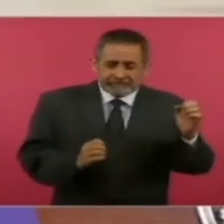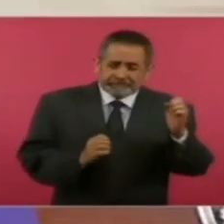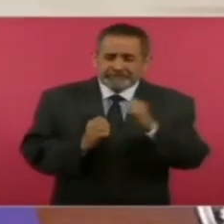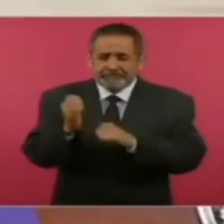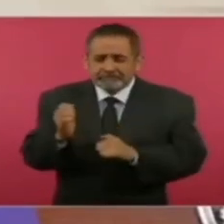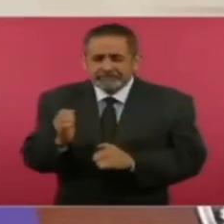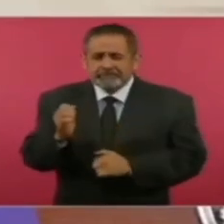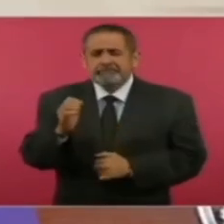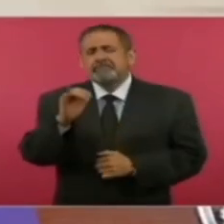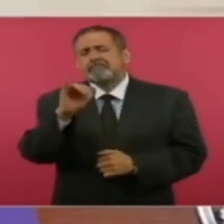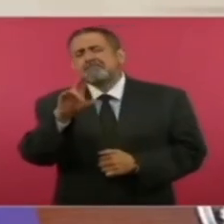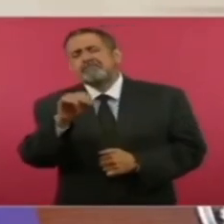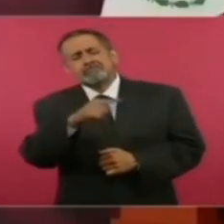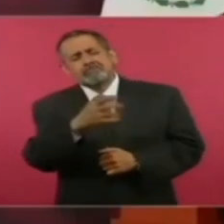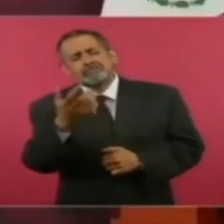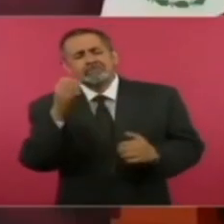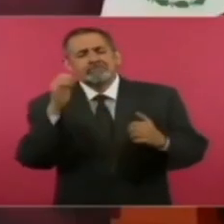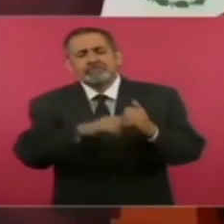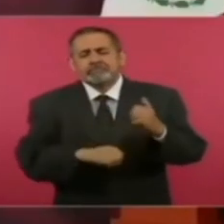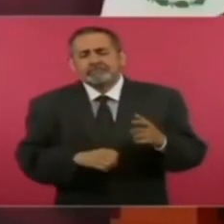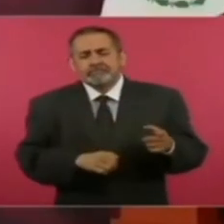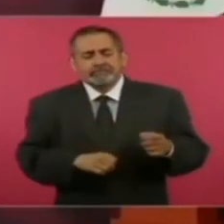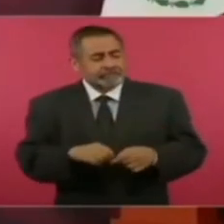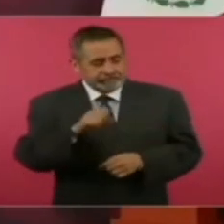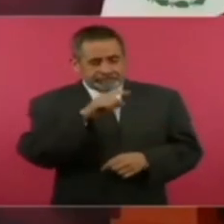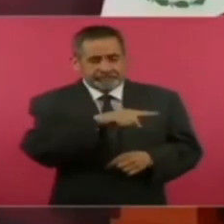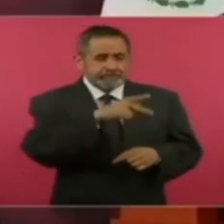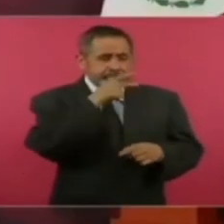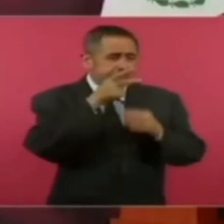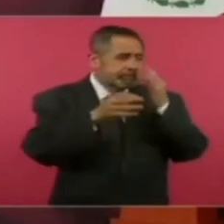que no fueron los medios